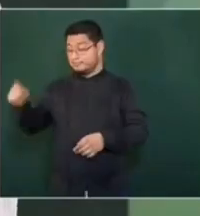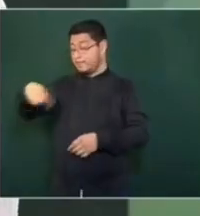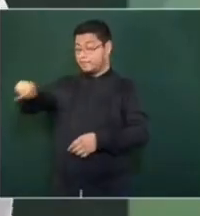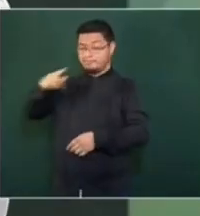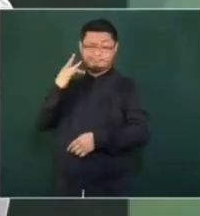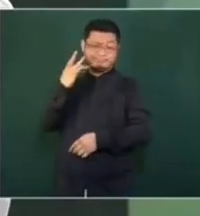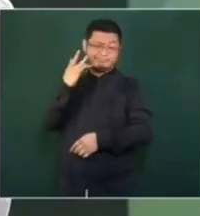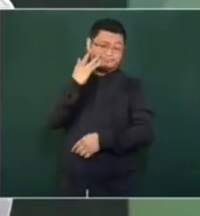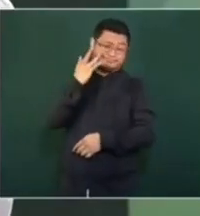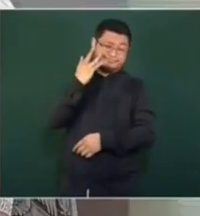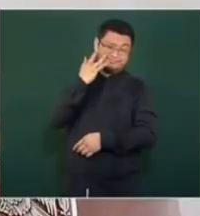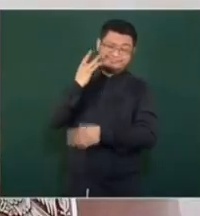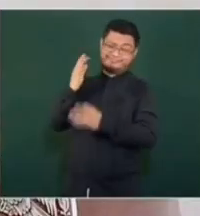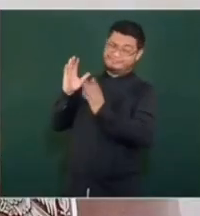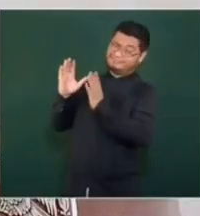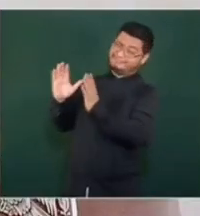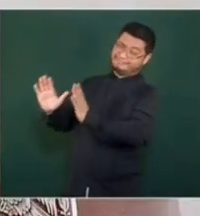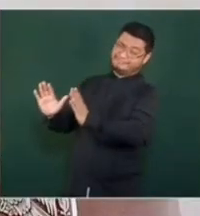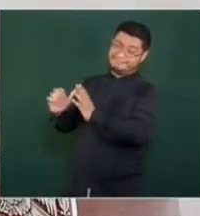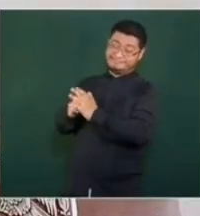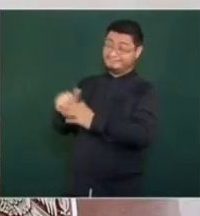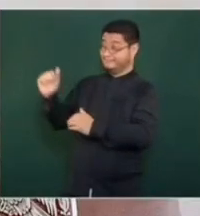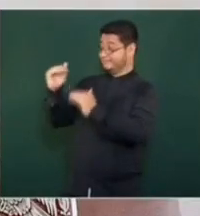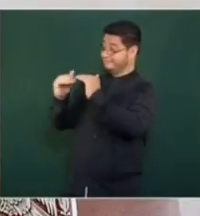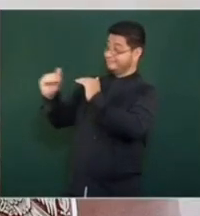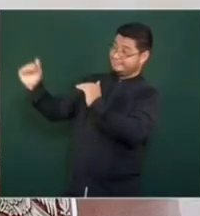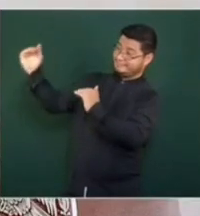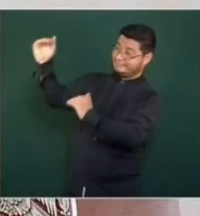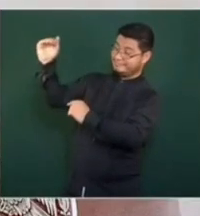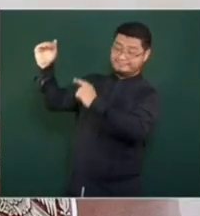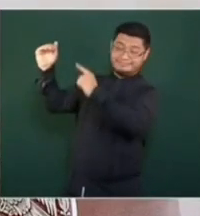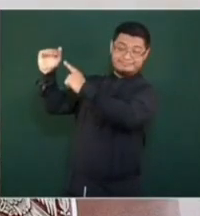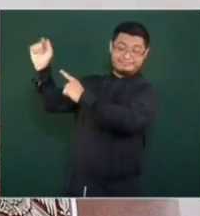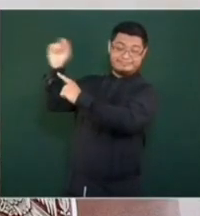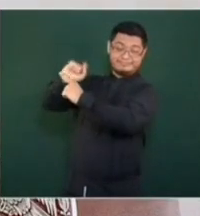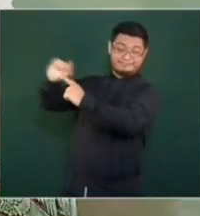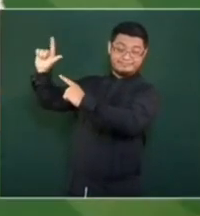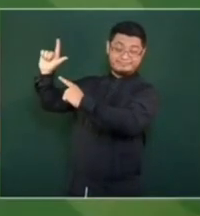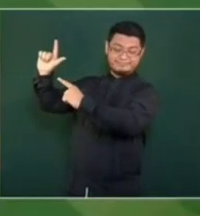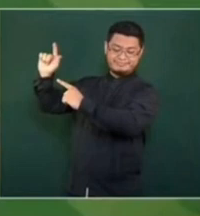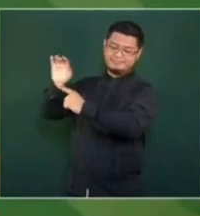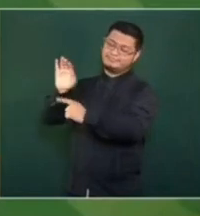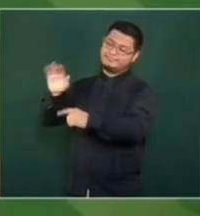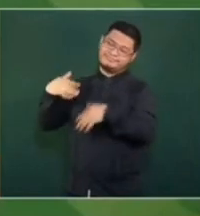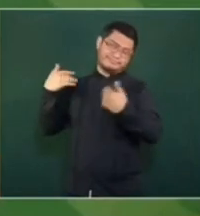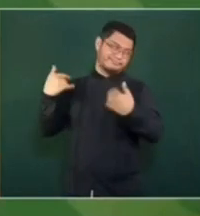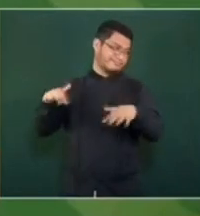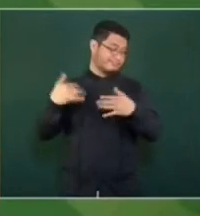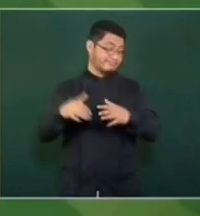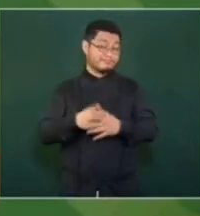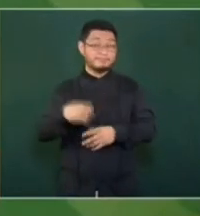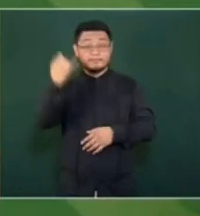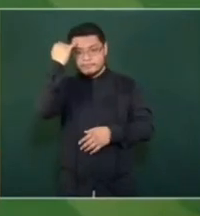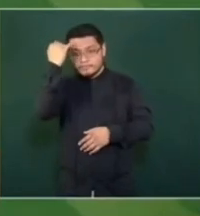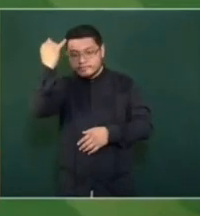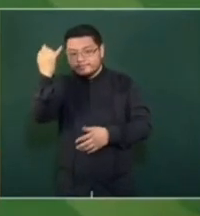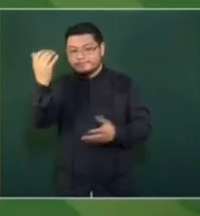los de arriba. Imagínense la UNAM